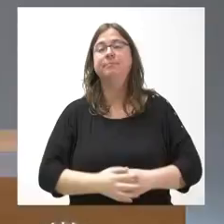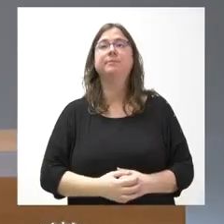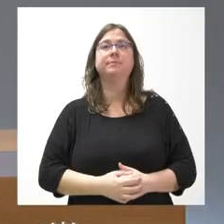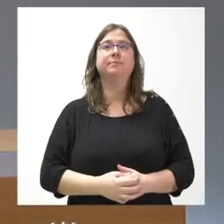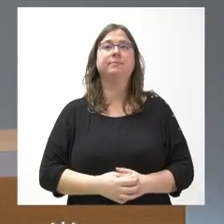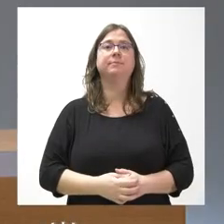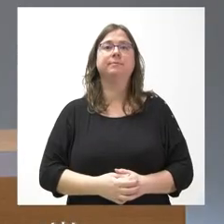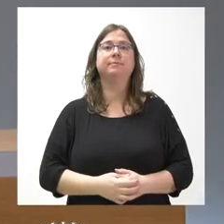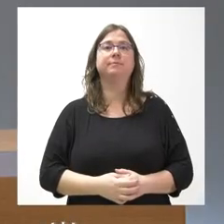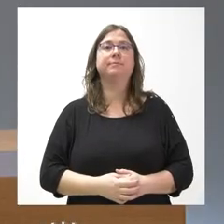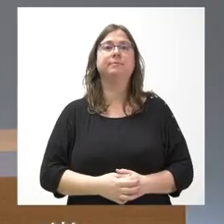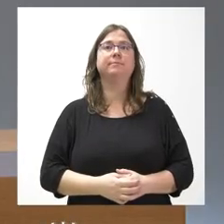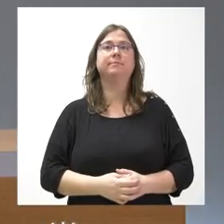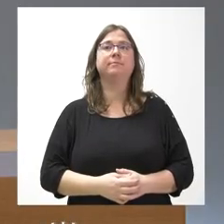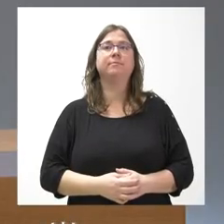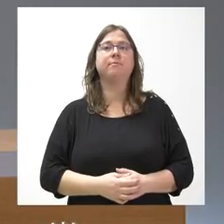Efe.